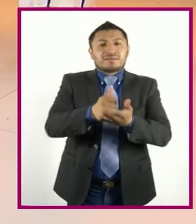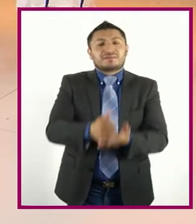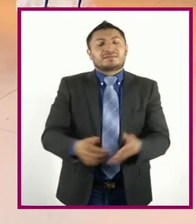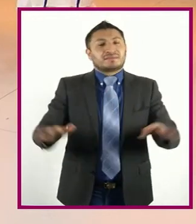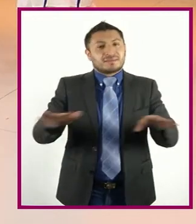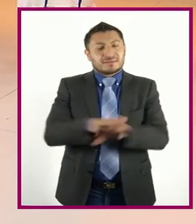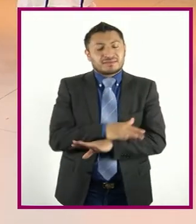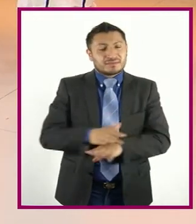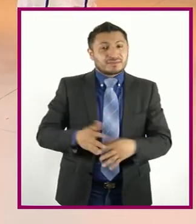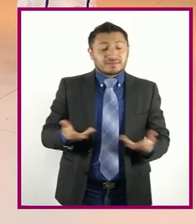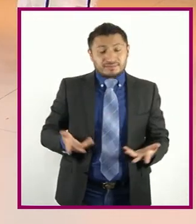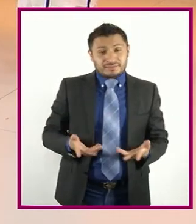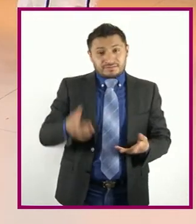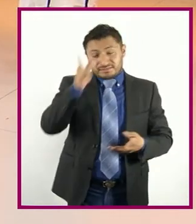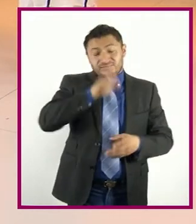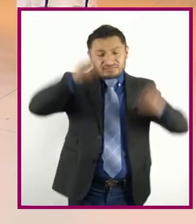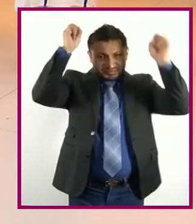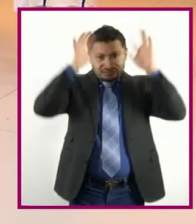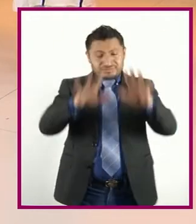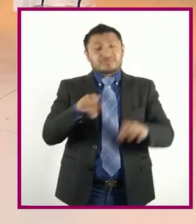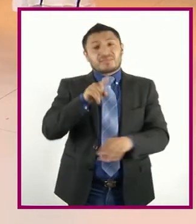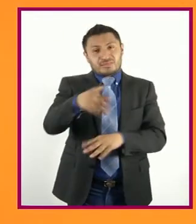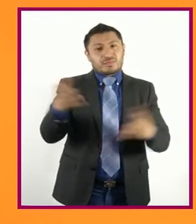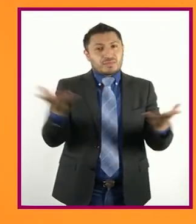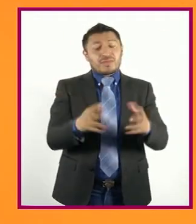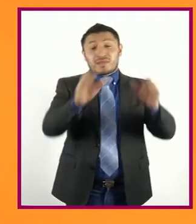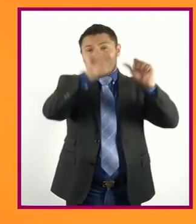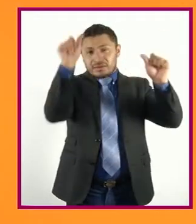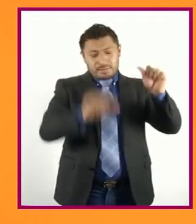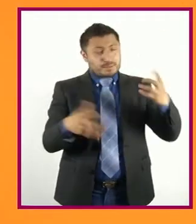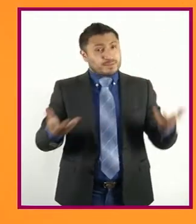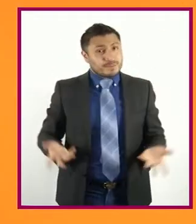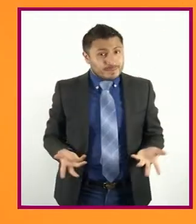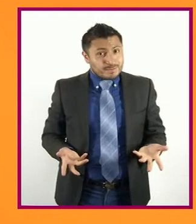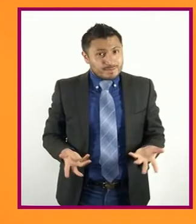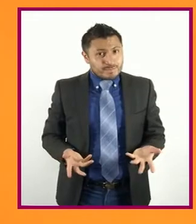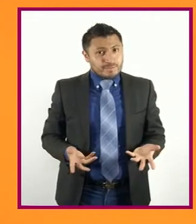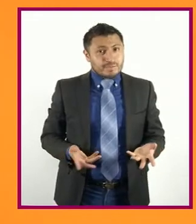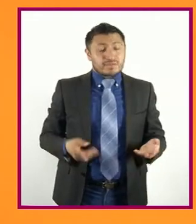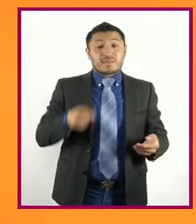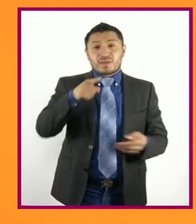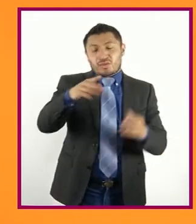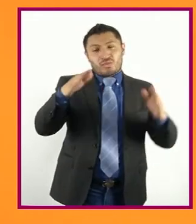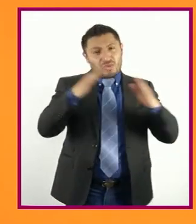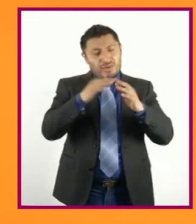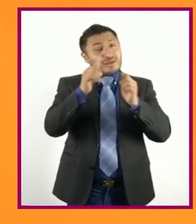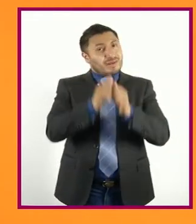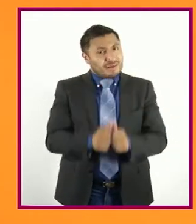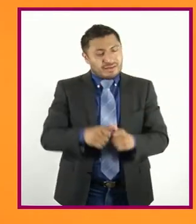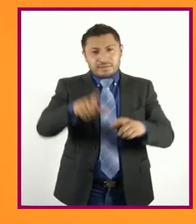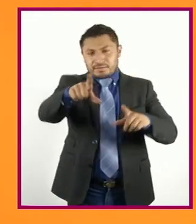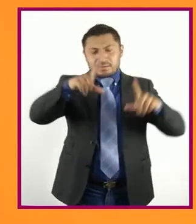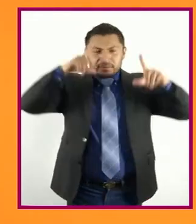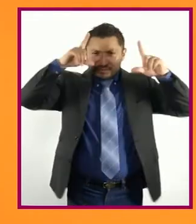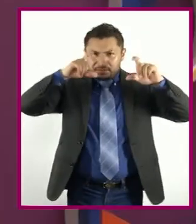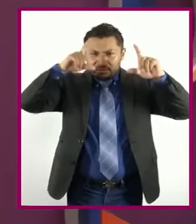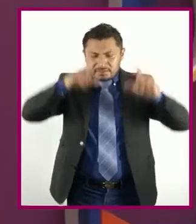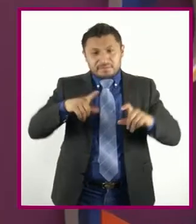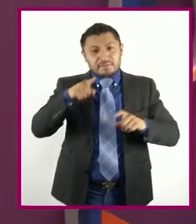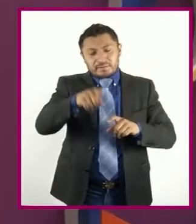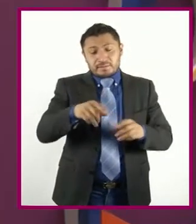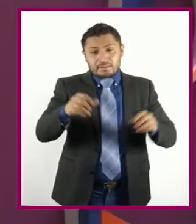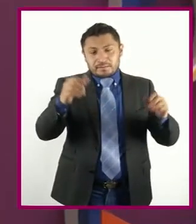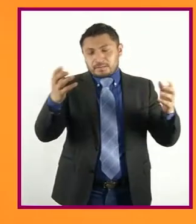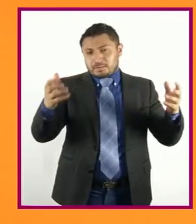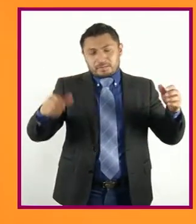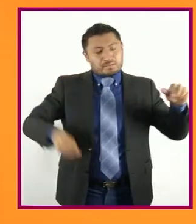Y luz Con su propia creación? Sin salir de casa Tomen una fotografía De su creación